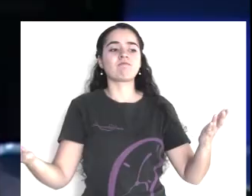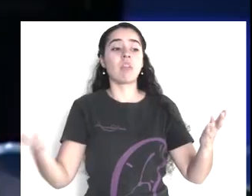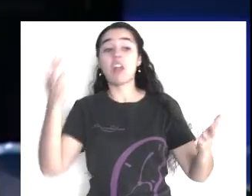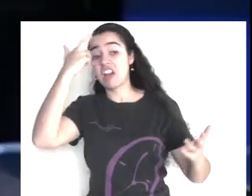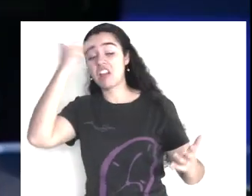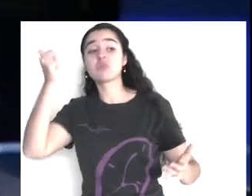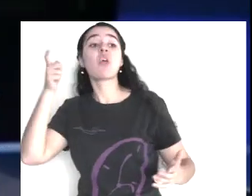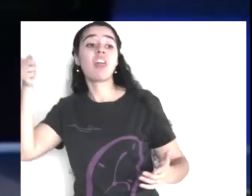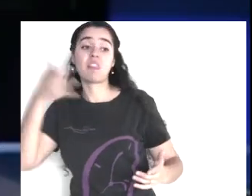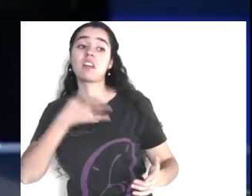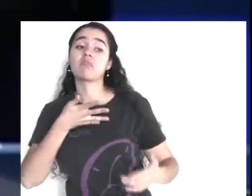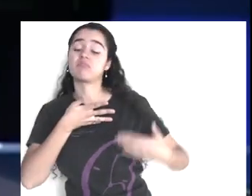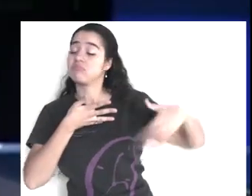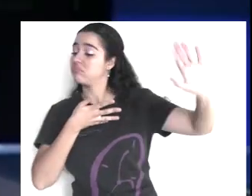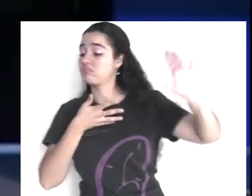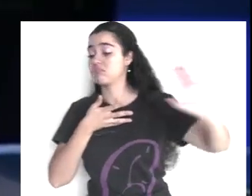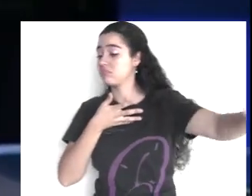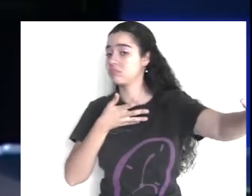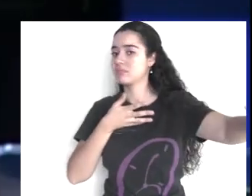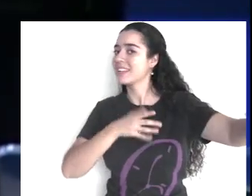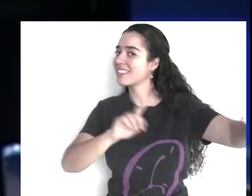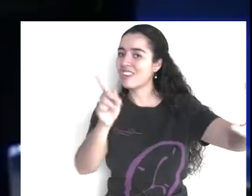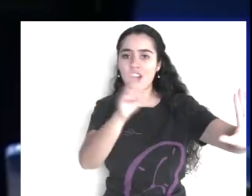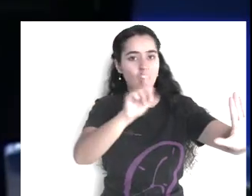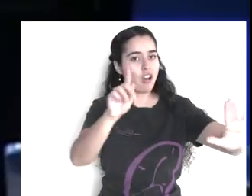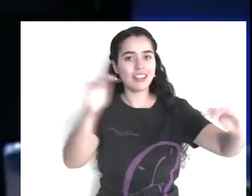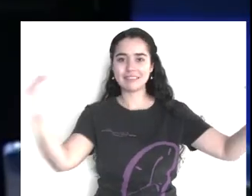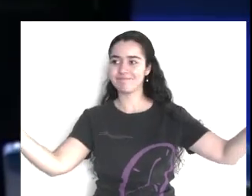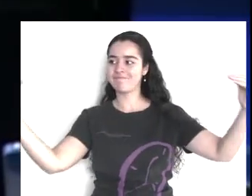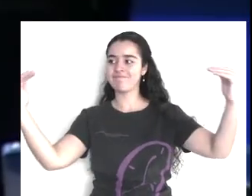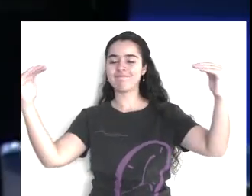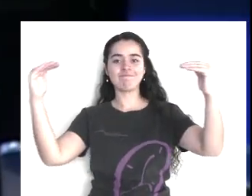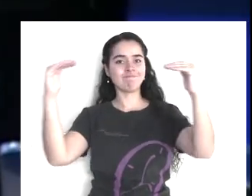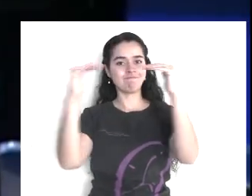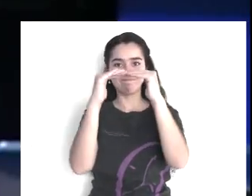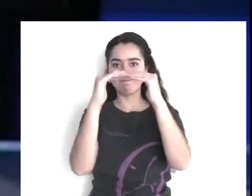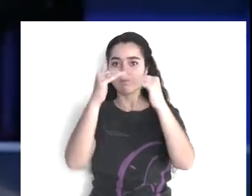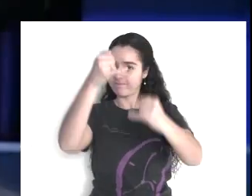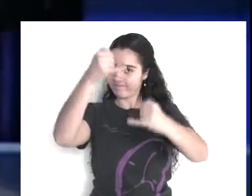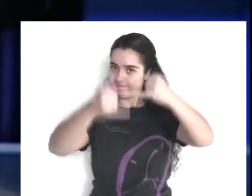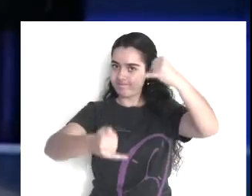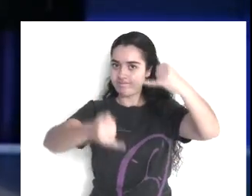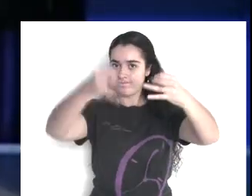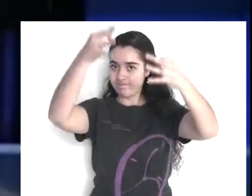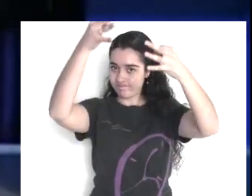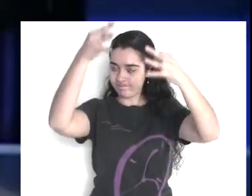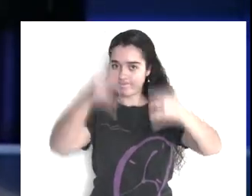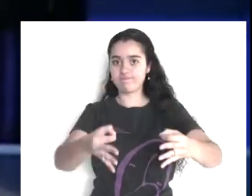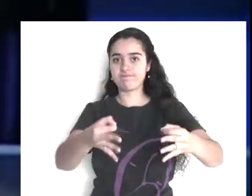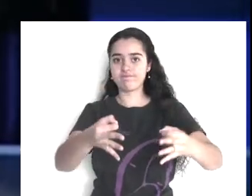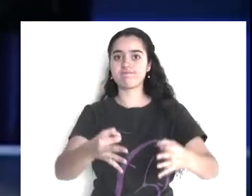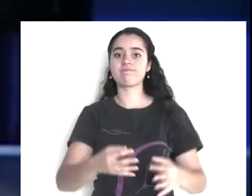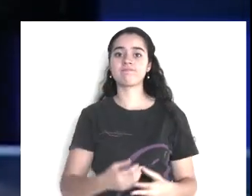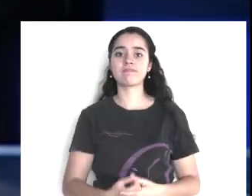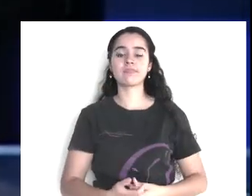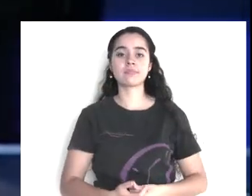sabes, quién soy yo, yo conozco, a todo mundo, y yo te saco, de tu trabajo, o te desaparezco,